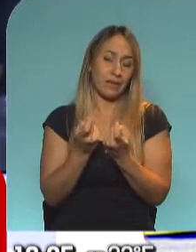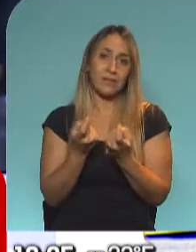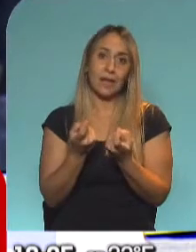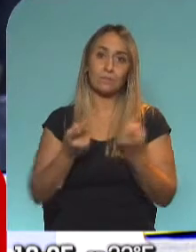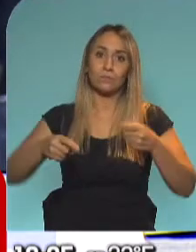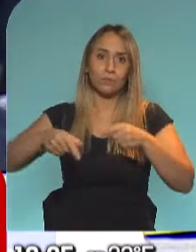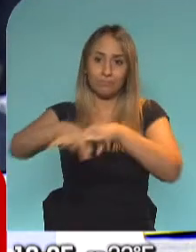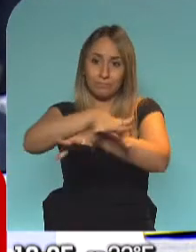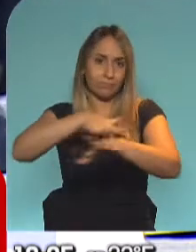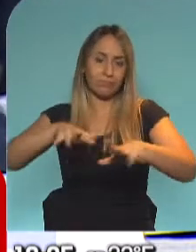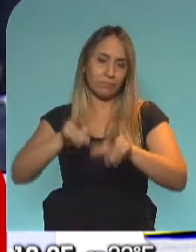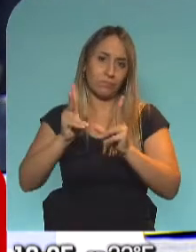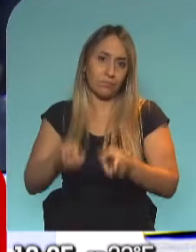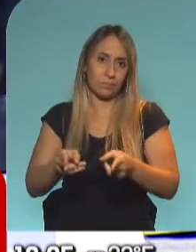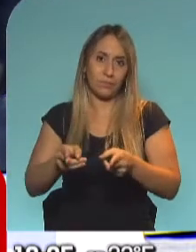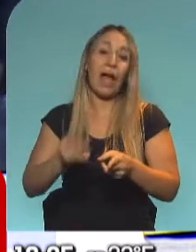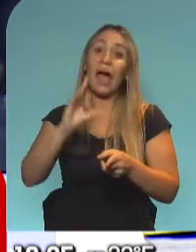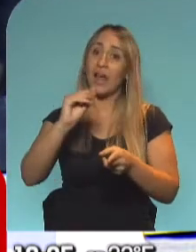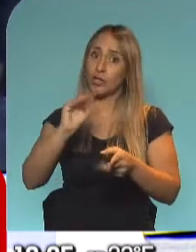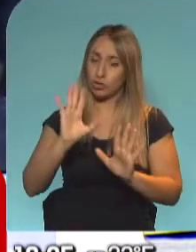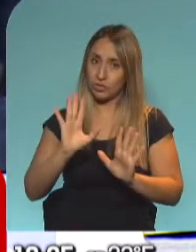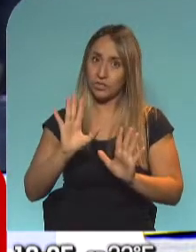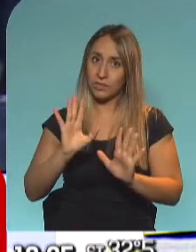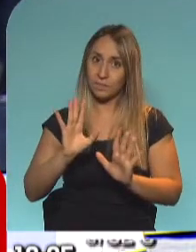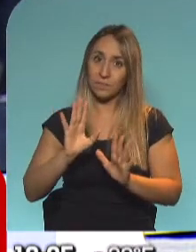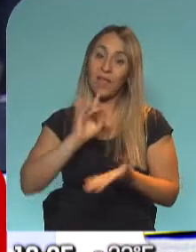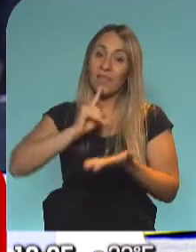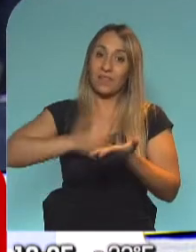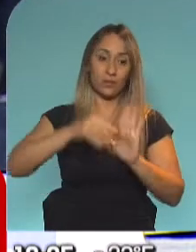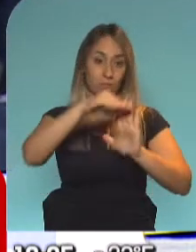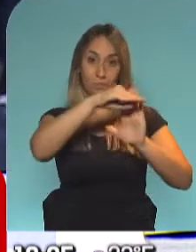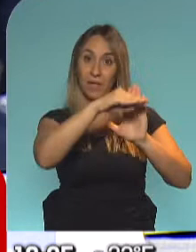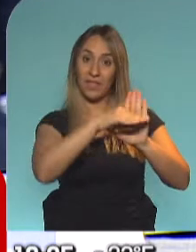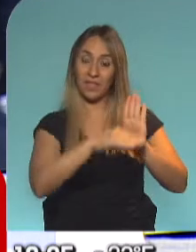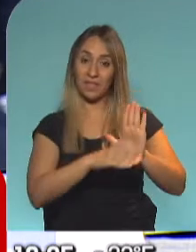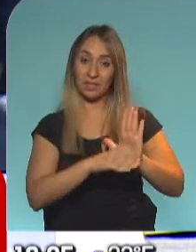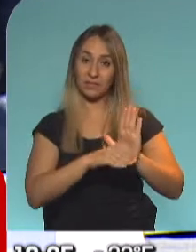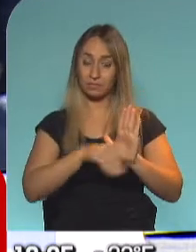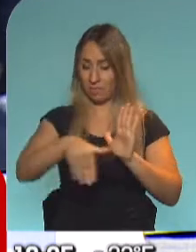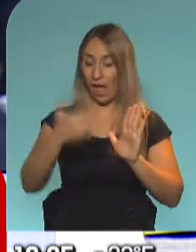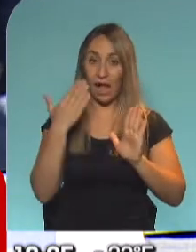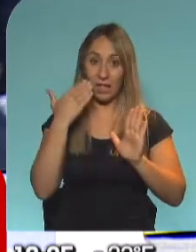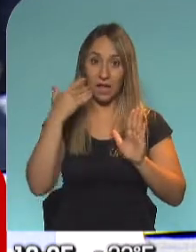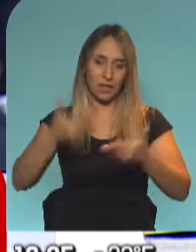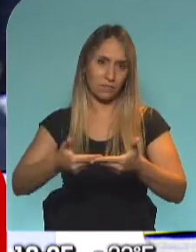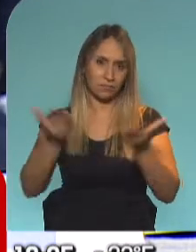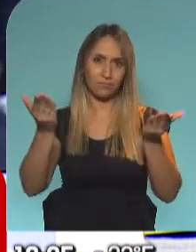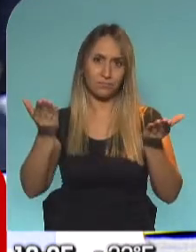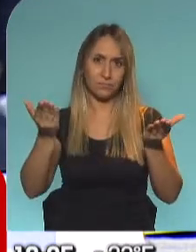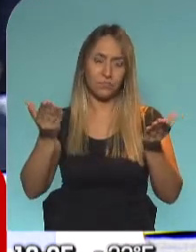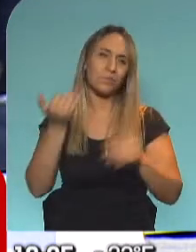en el horario nocturno. Las medidas van a estar esta tarde, ya